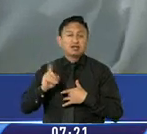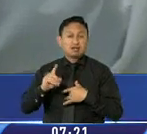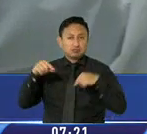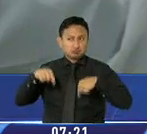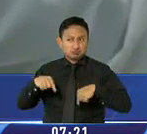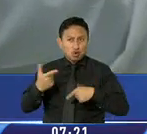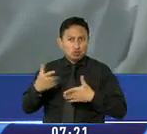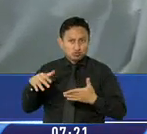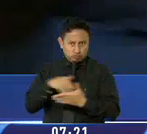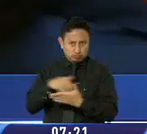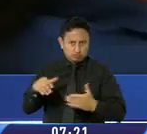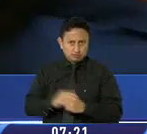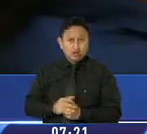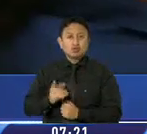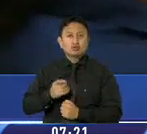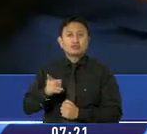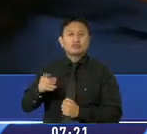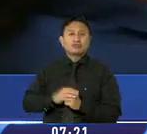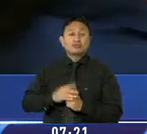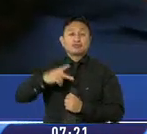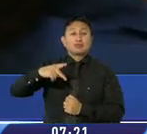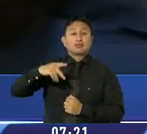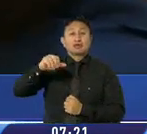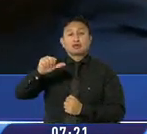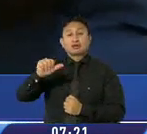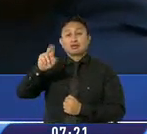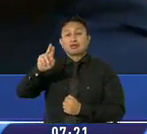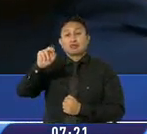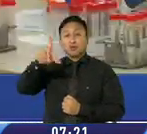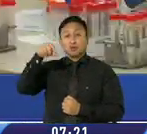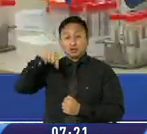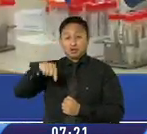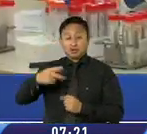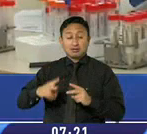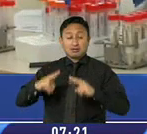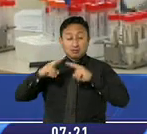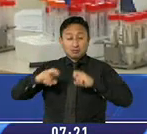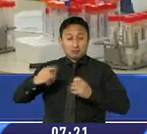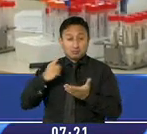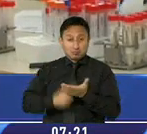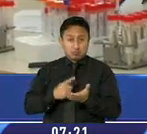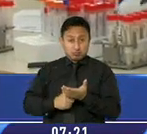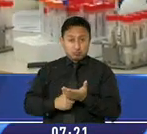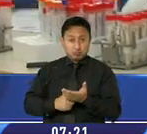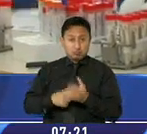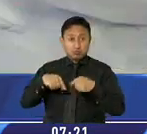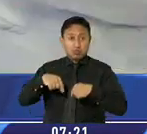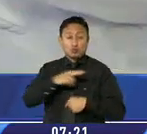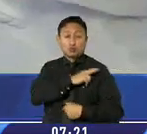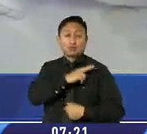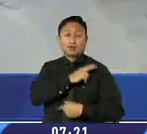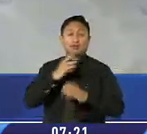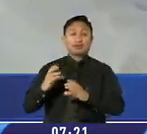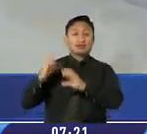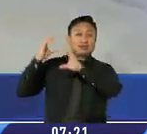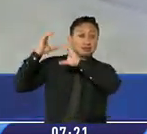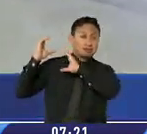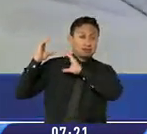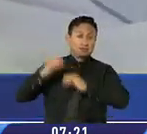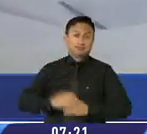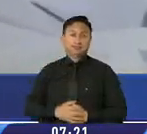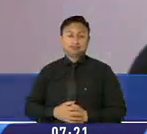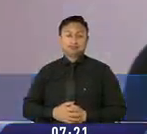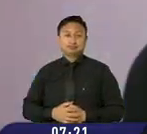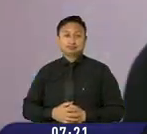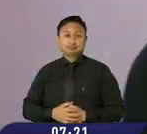sospechosas. Así lo sostiene Paul Cárdenas, investigador del Instituto de Microbiología de la Universidad San Francisco de Quito.